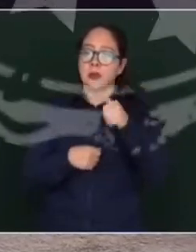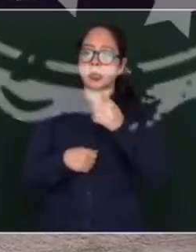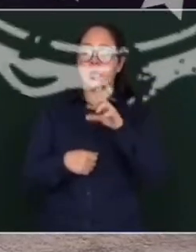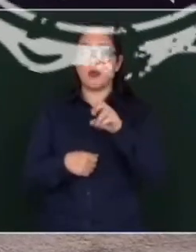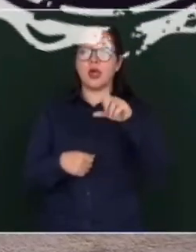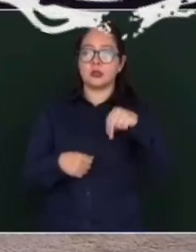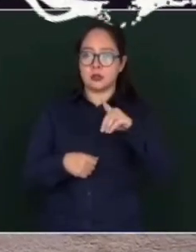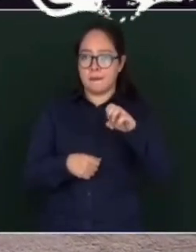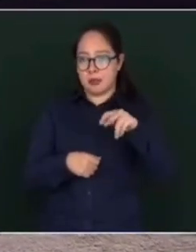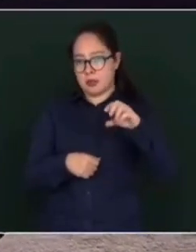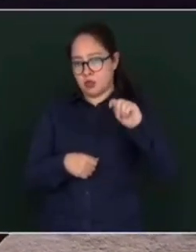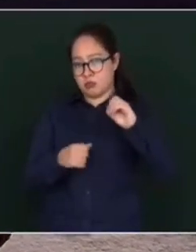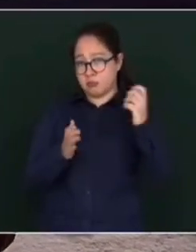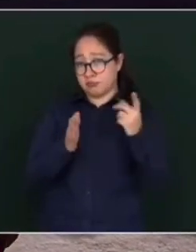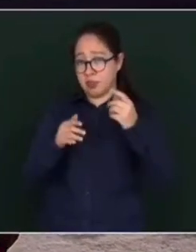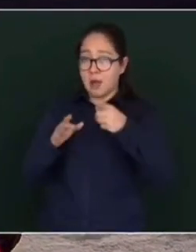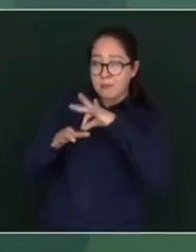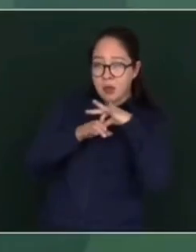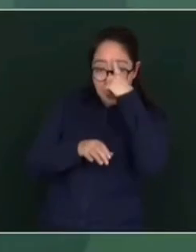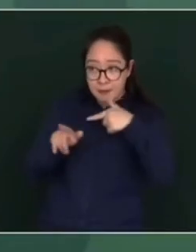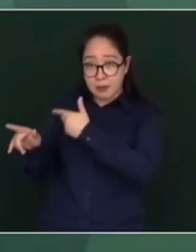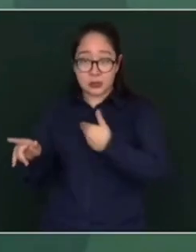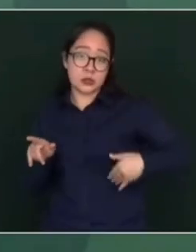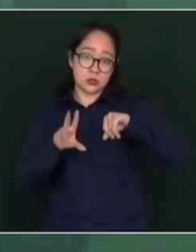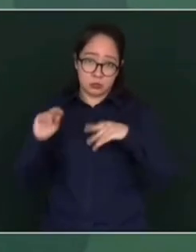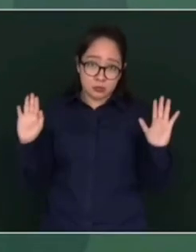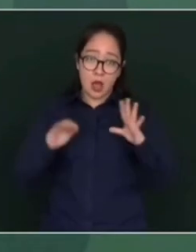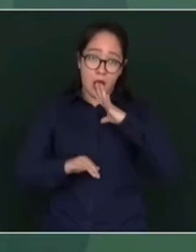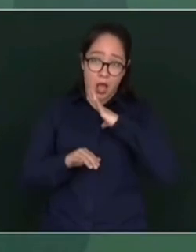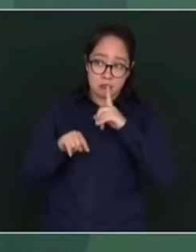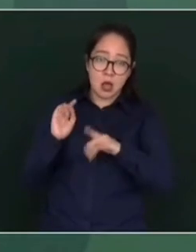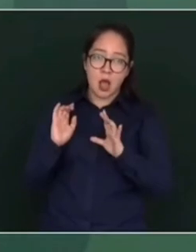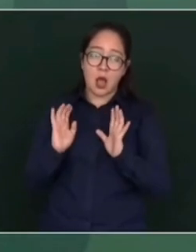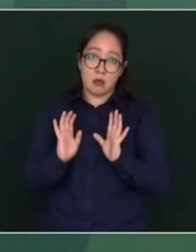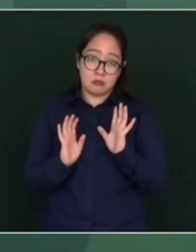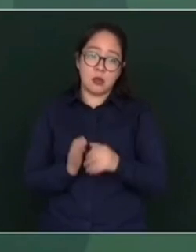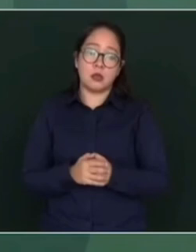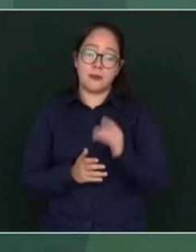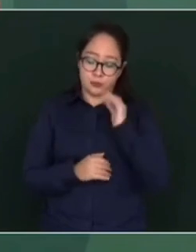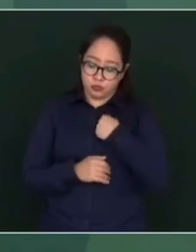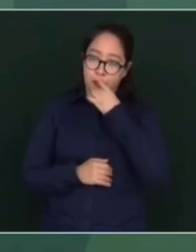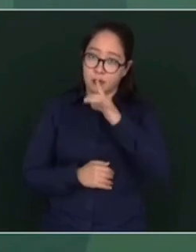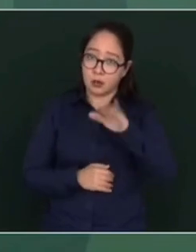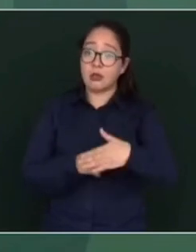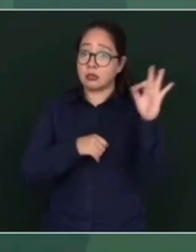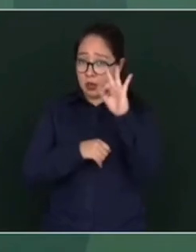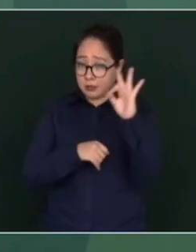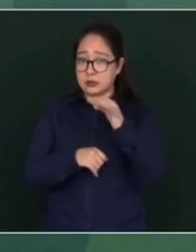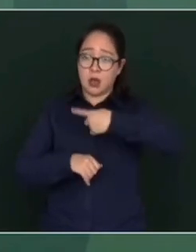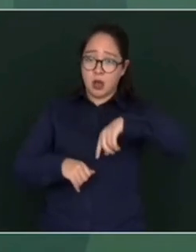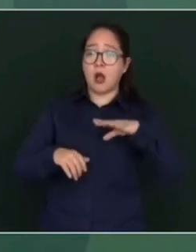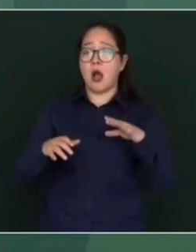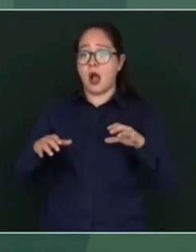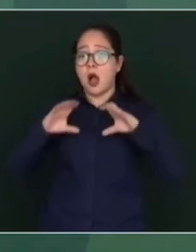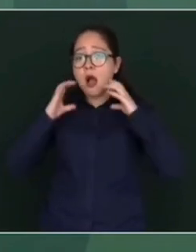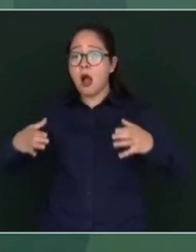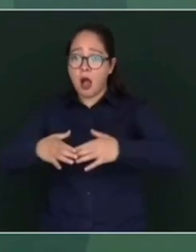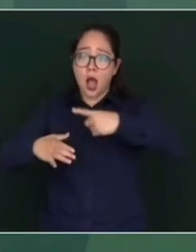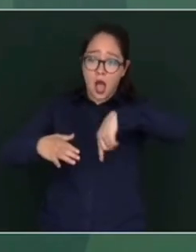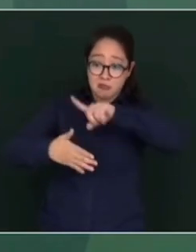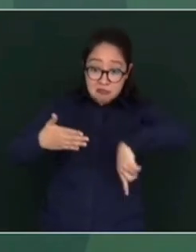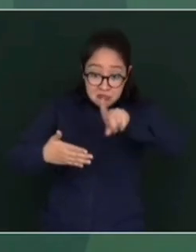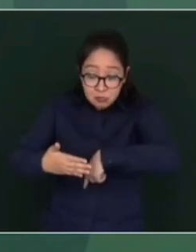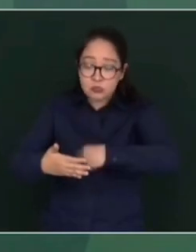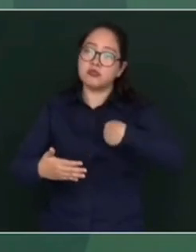Yo nada más digo que si se impugna y la Corte suspende el que se dé información sobre la consulta,